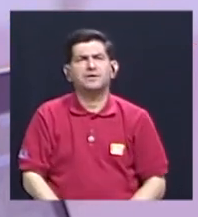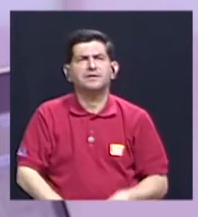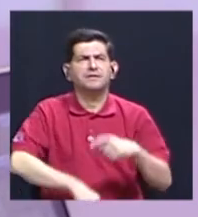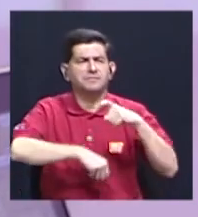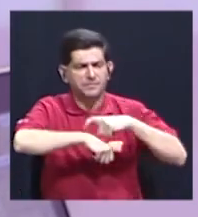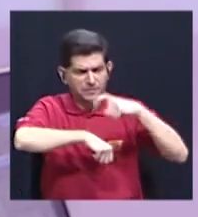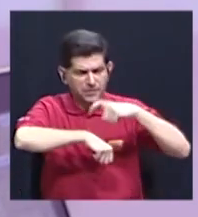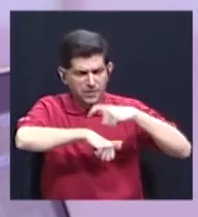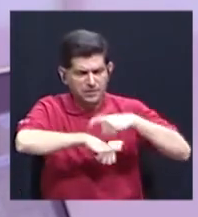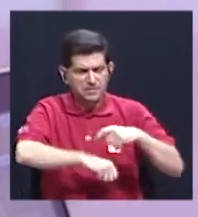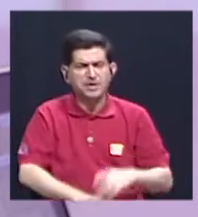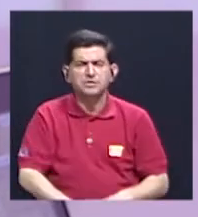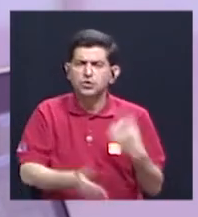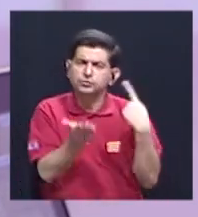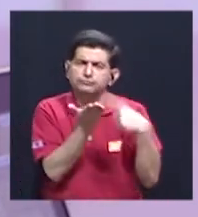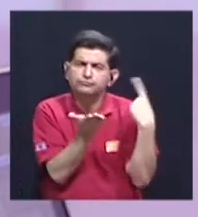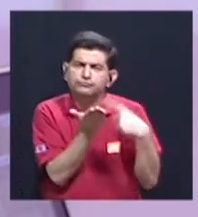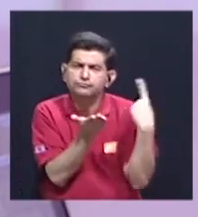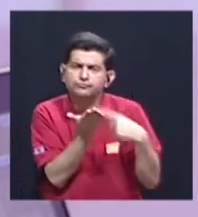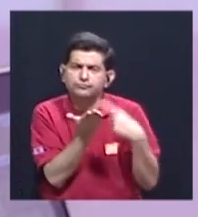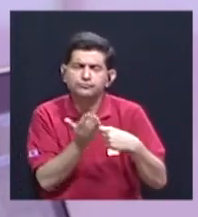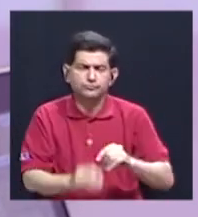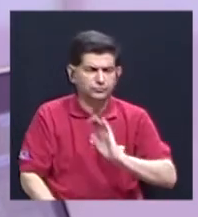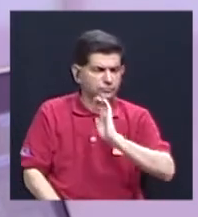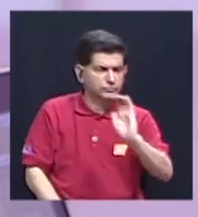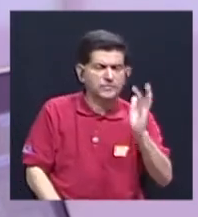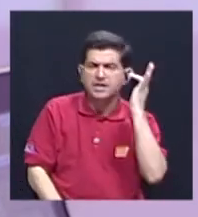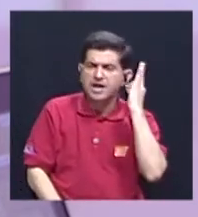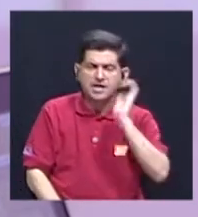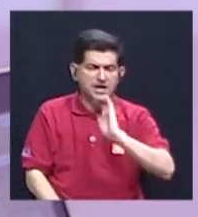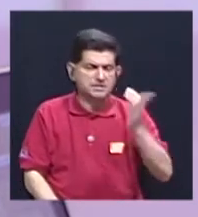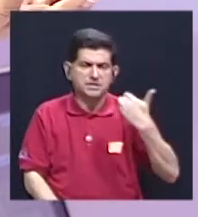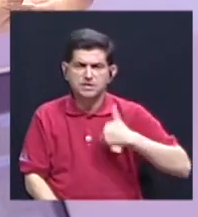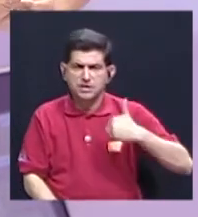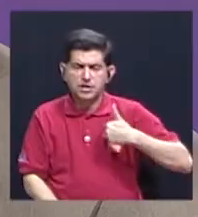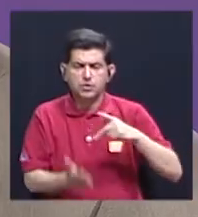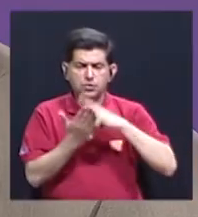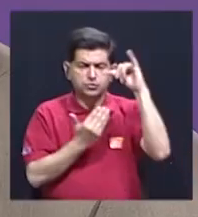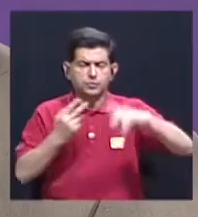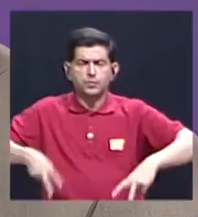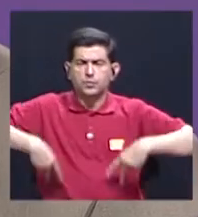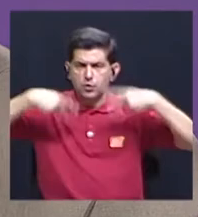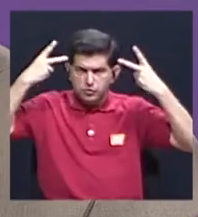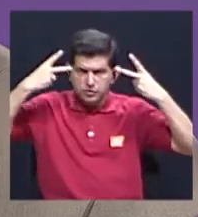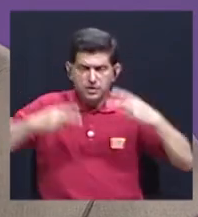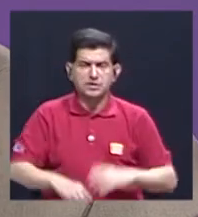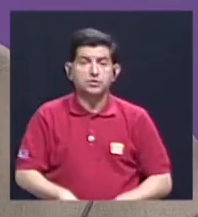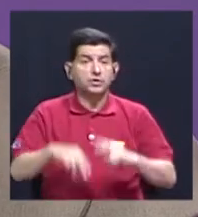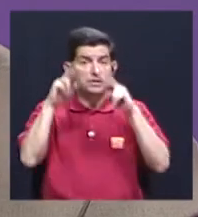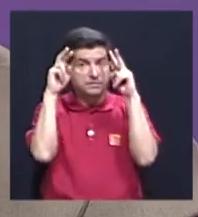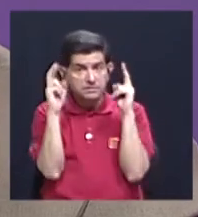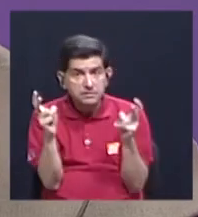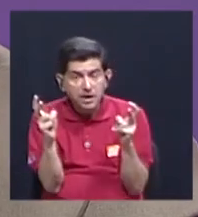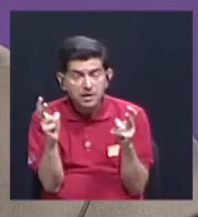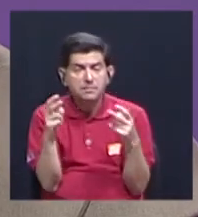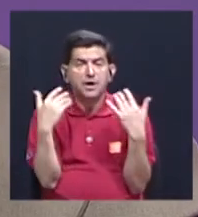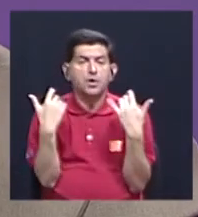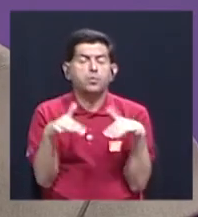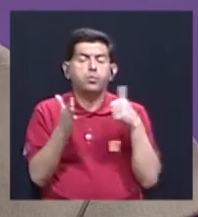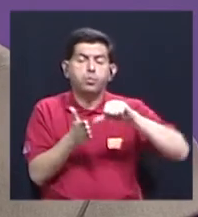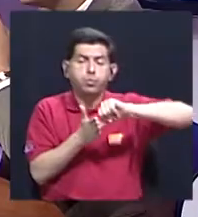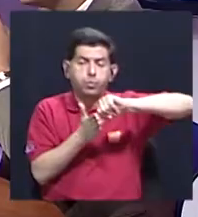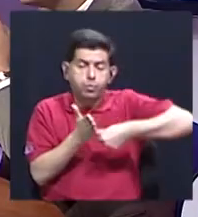cuando se discuten en niñas y niños lo que son sus proyectos de vida, que eso es uno de los temas que más se está